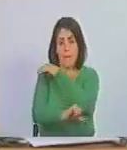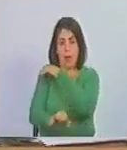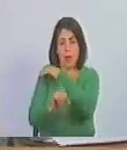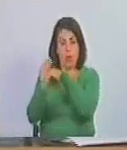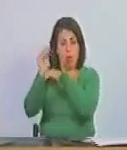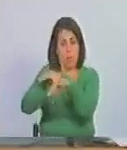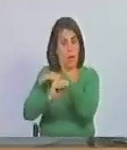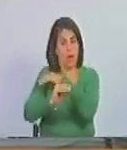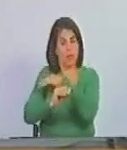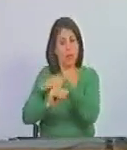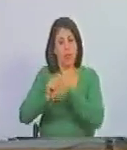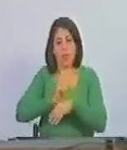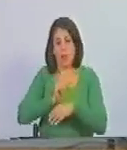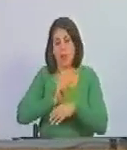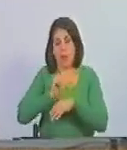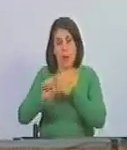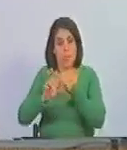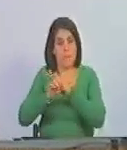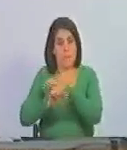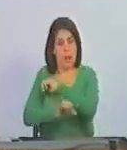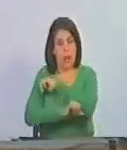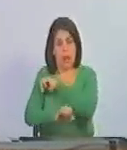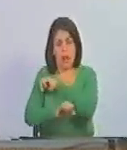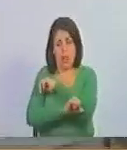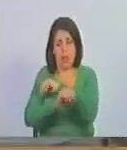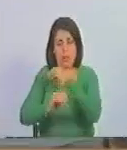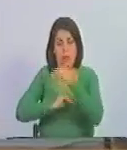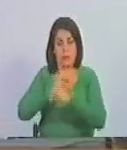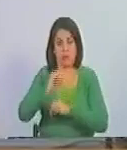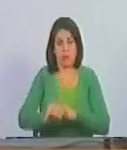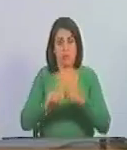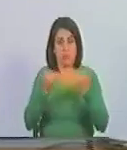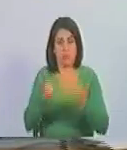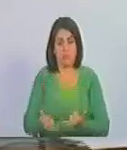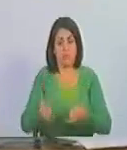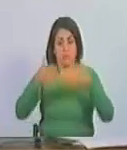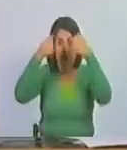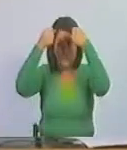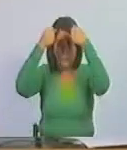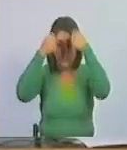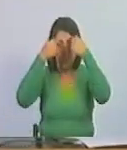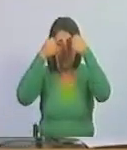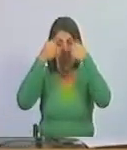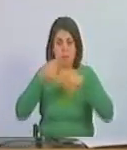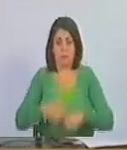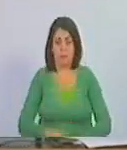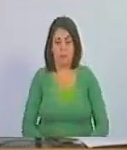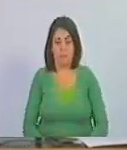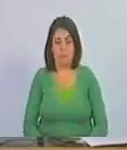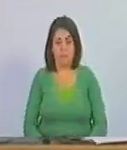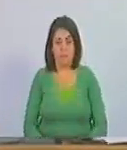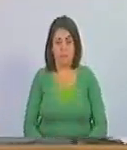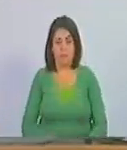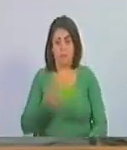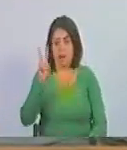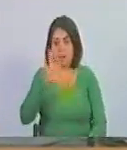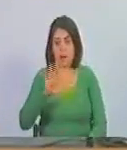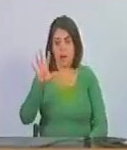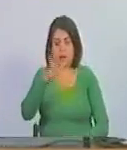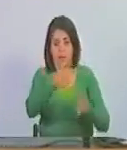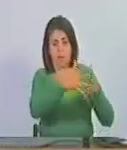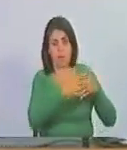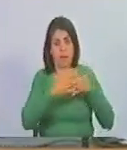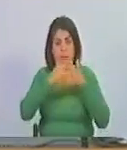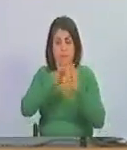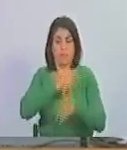que cualquier ladrón que esté ahorita en una cárcel de Venezuela de Estados